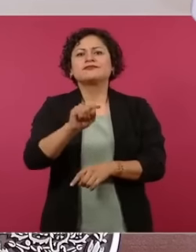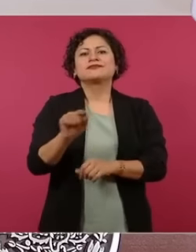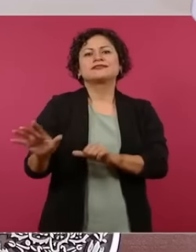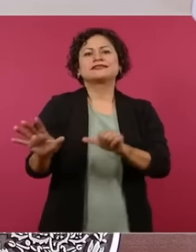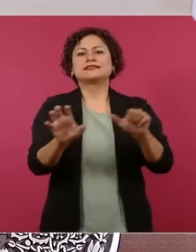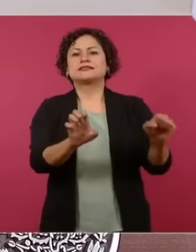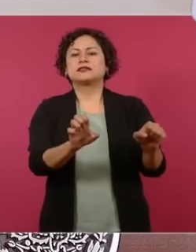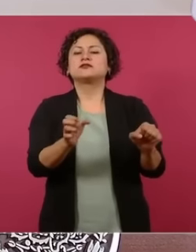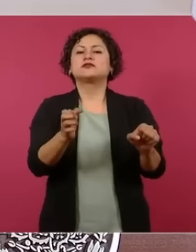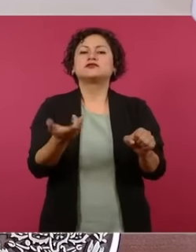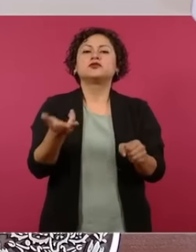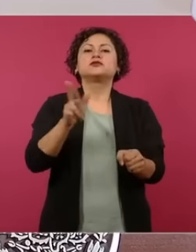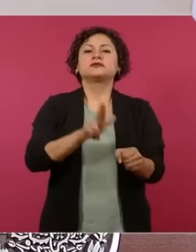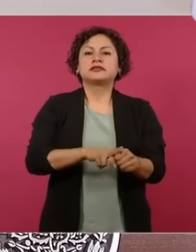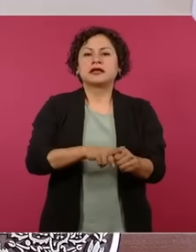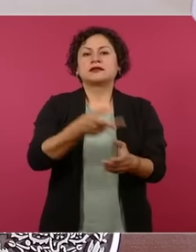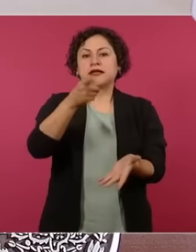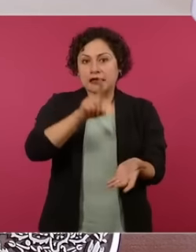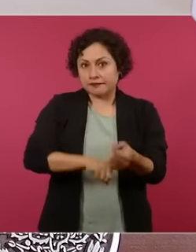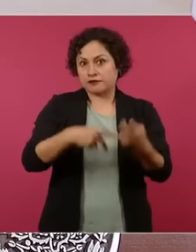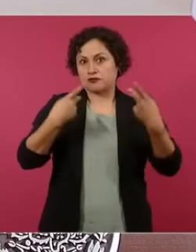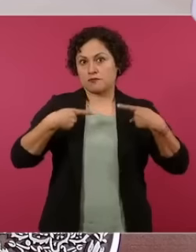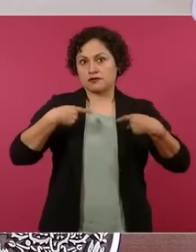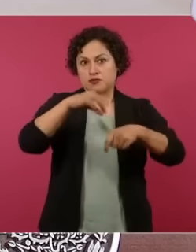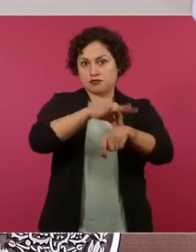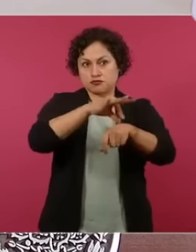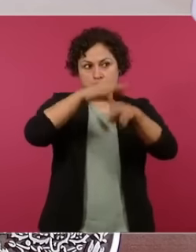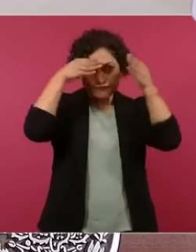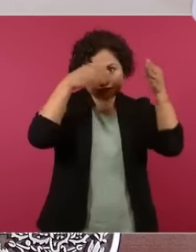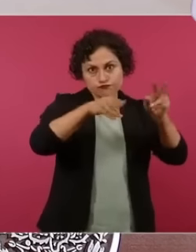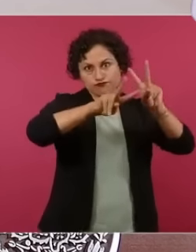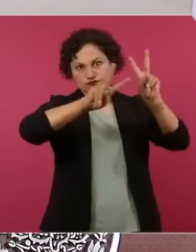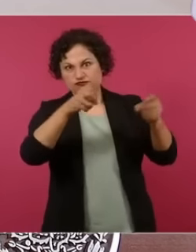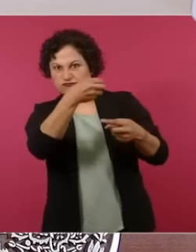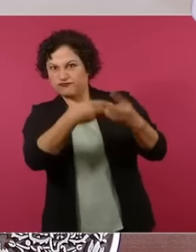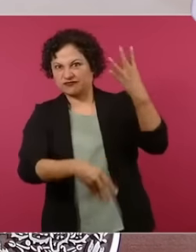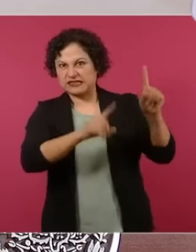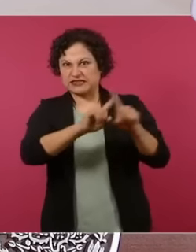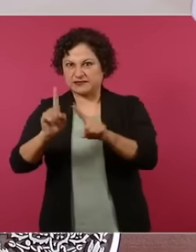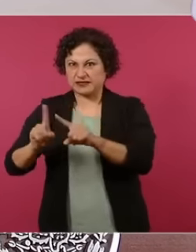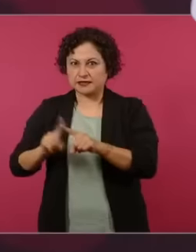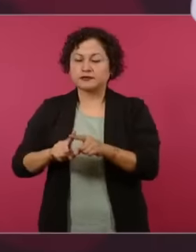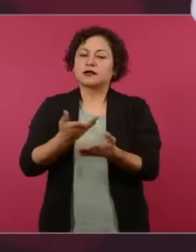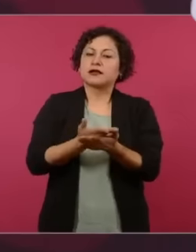invito a que te suscribas a este canal y vamos directamente a sin tanto arroya esta noticia porque miren